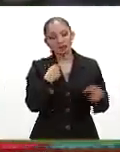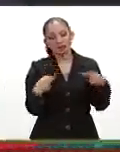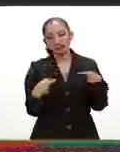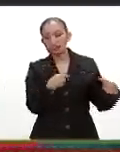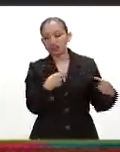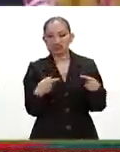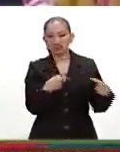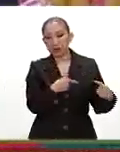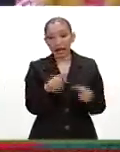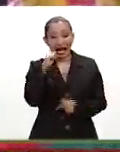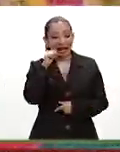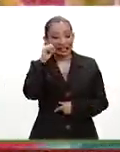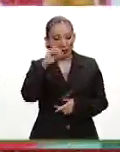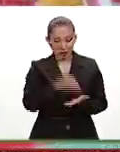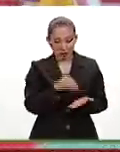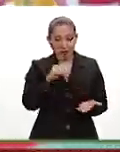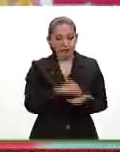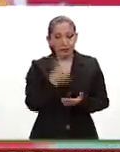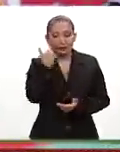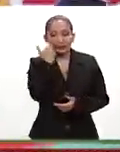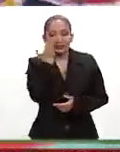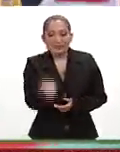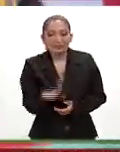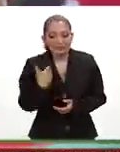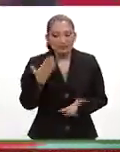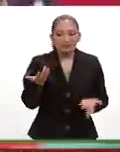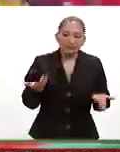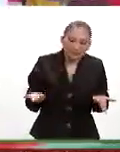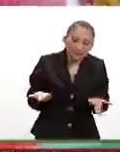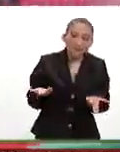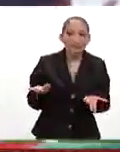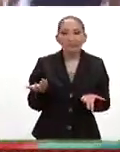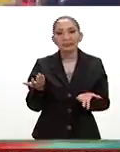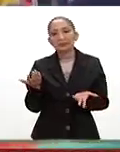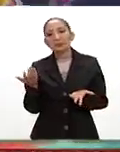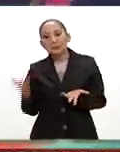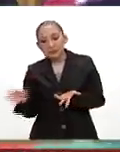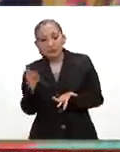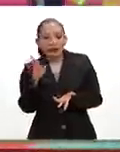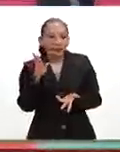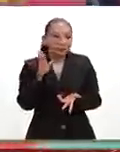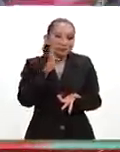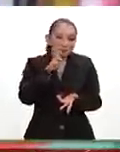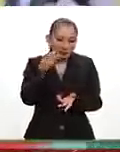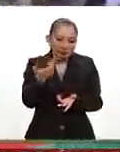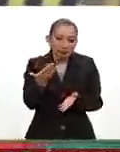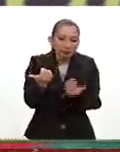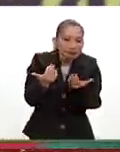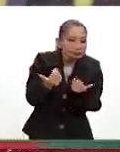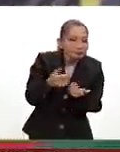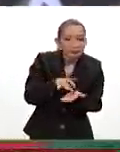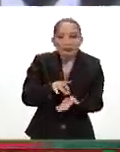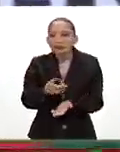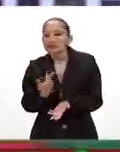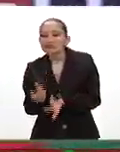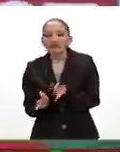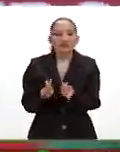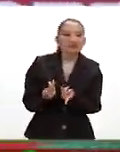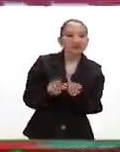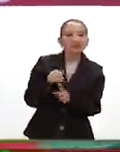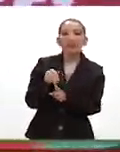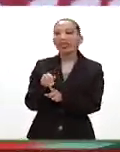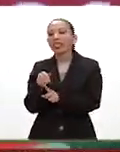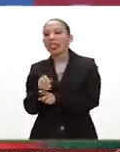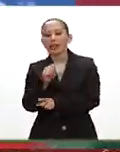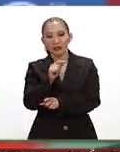diferencias, ayer todavía se le intentaba, pues, sacar alguna respuesta picosa, por decirlo de esta forma, al